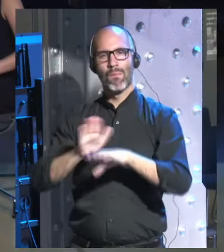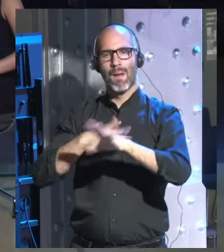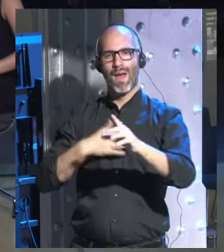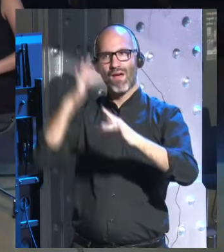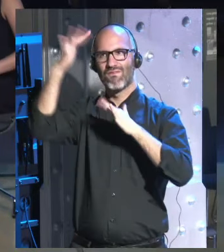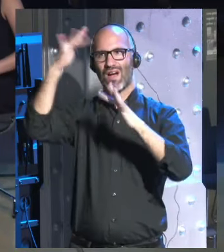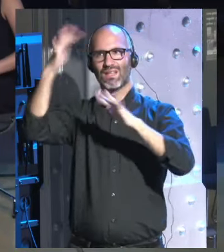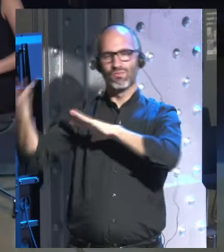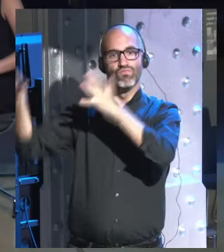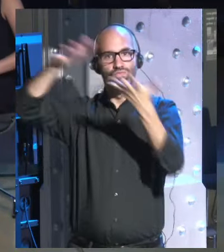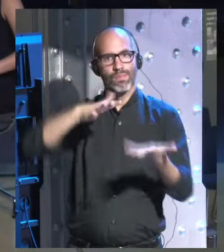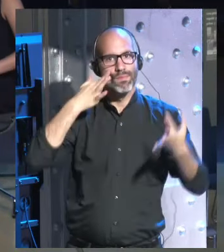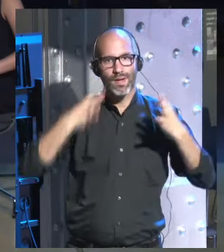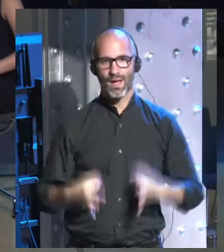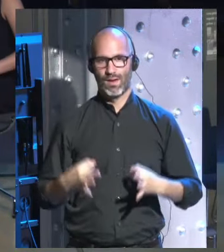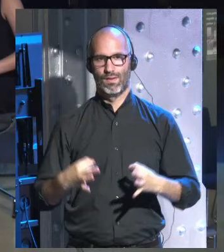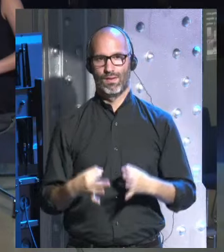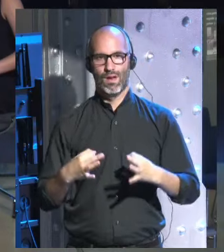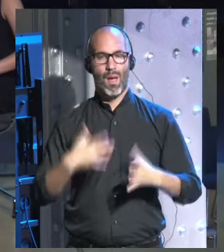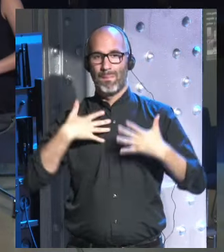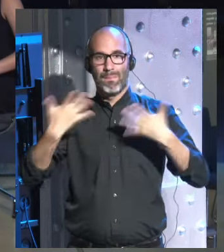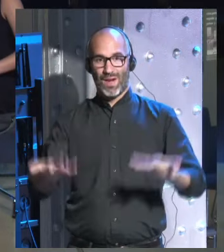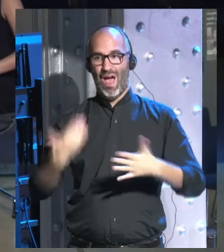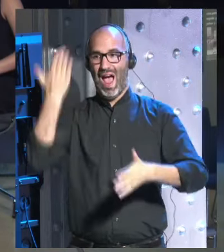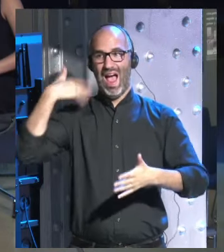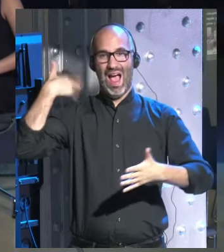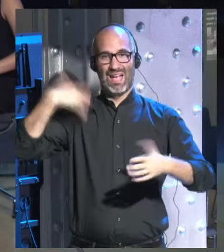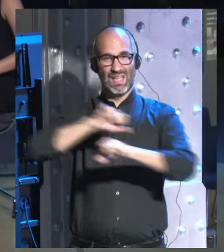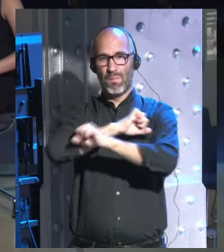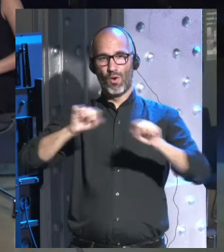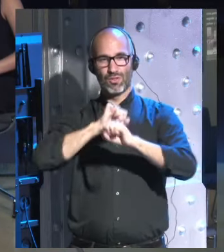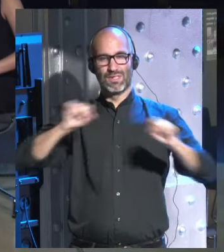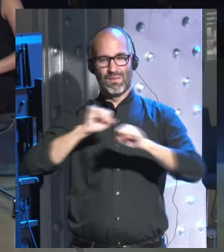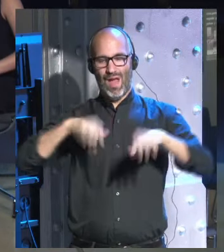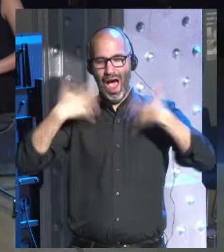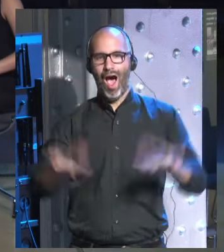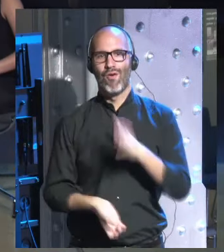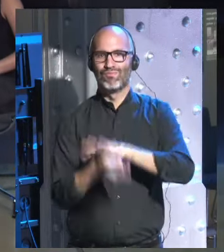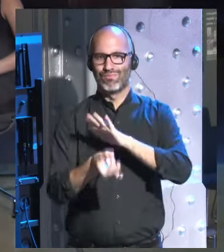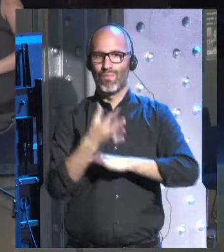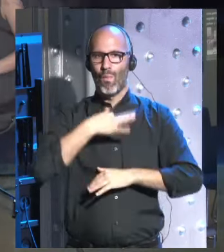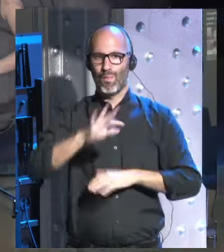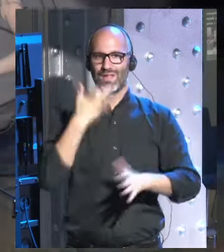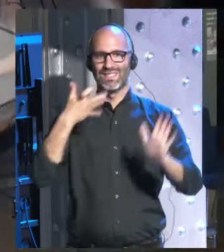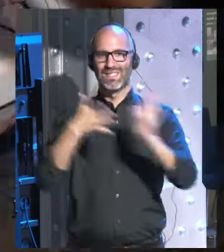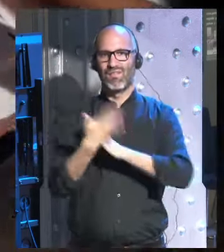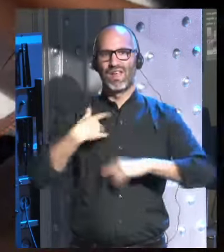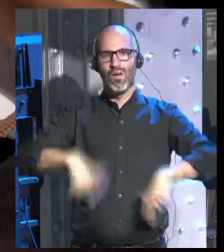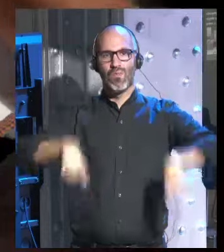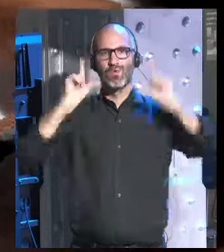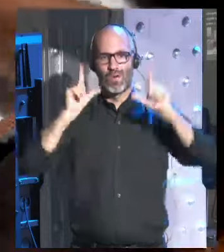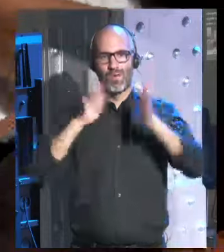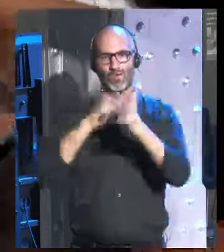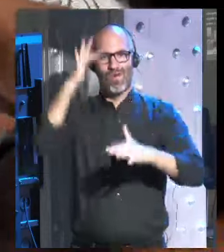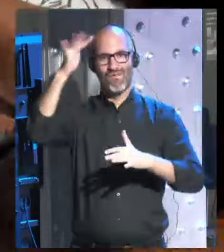fantasías hasta un punto inimaginable en el pasado eso implica que nuestras fantasías serán mucho más importantes porque darán